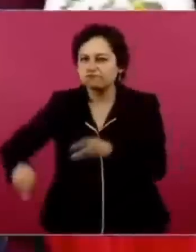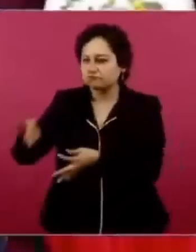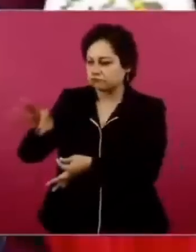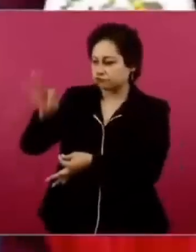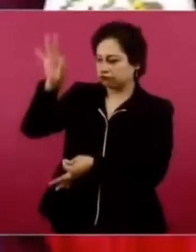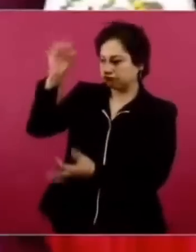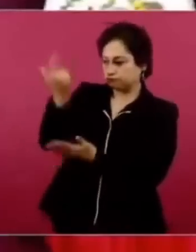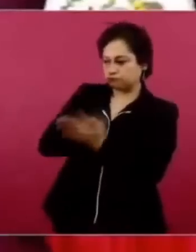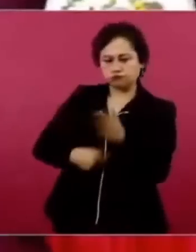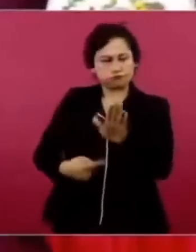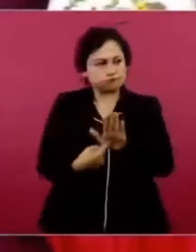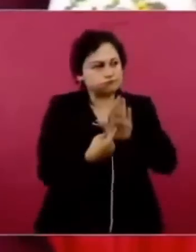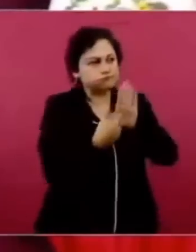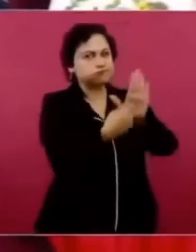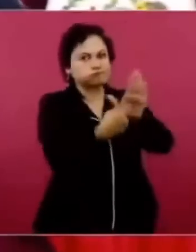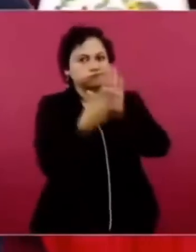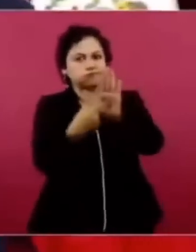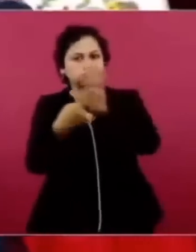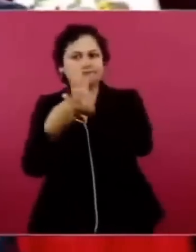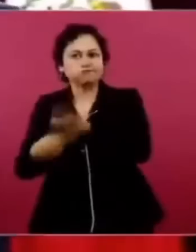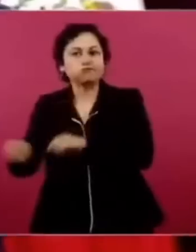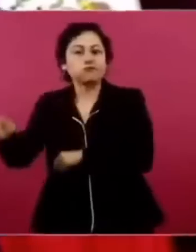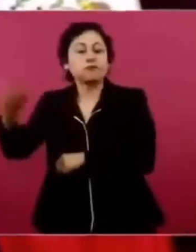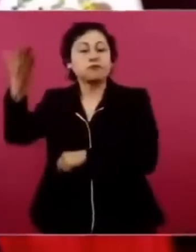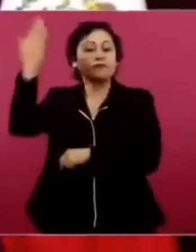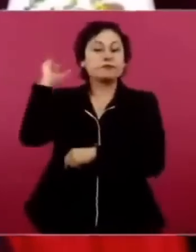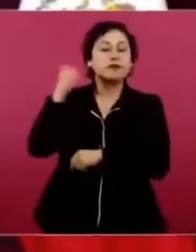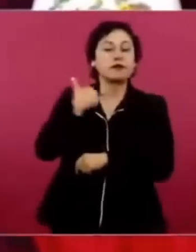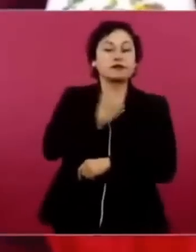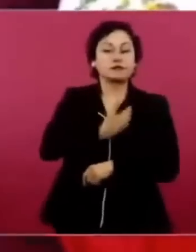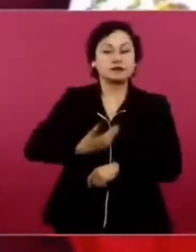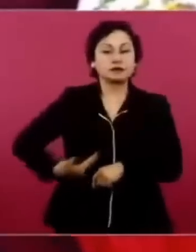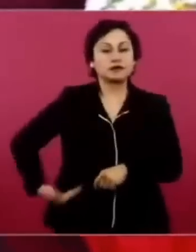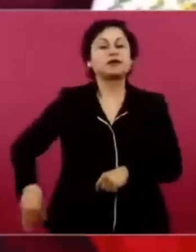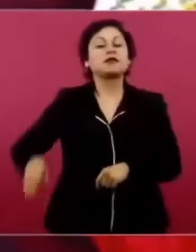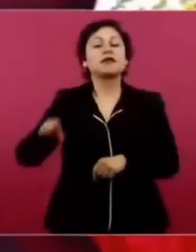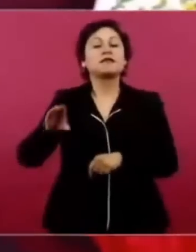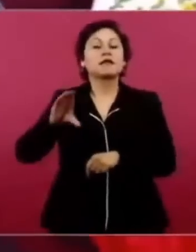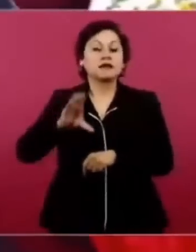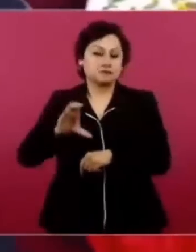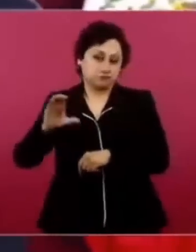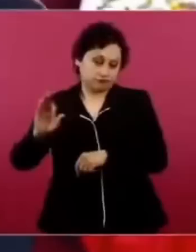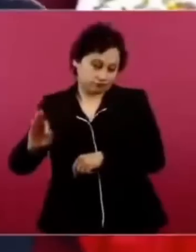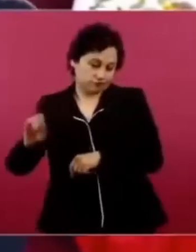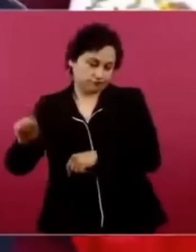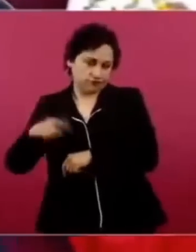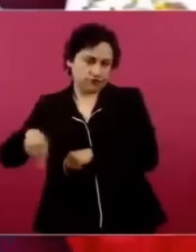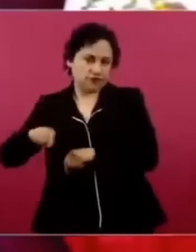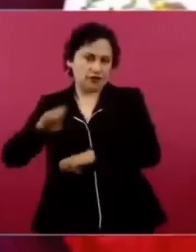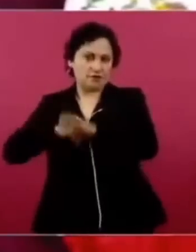El presidente del Consejo Coordinador Empresarial, que era Eduardo Burs,